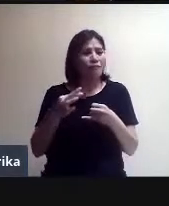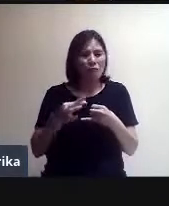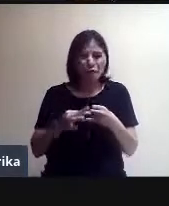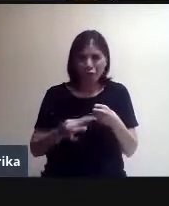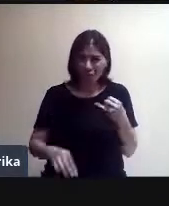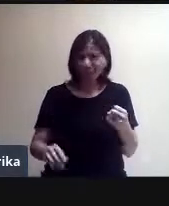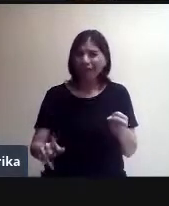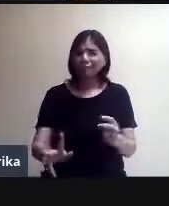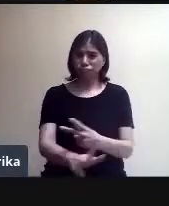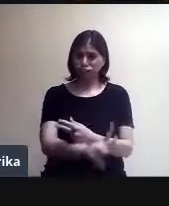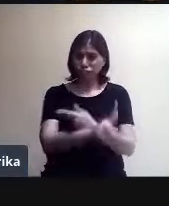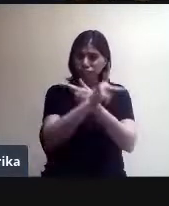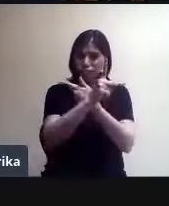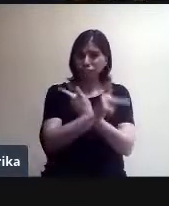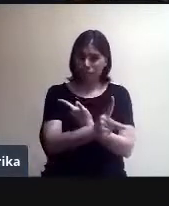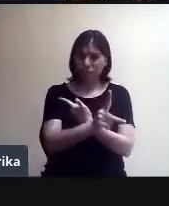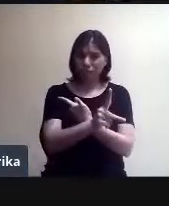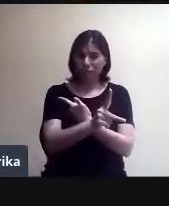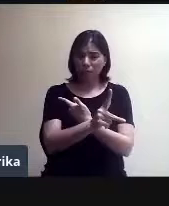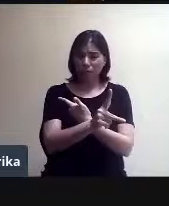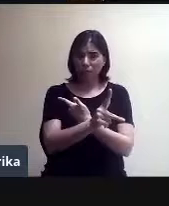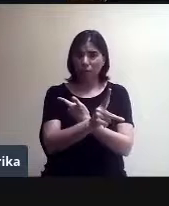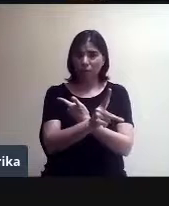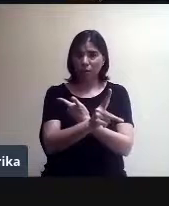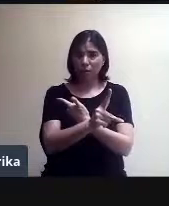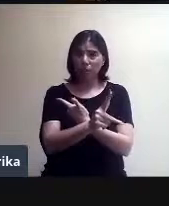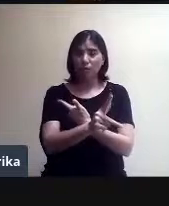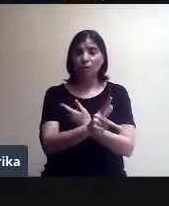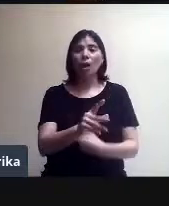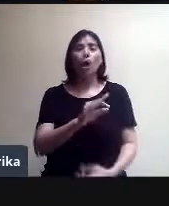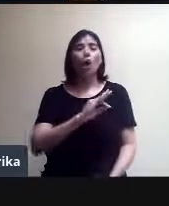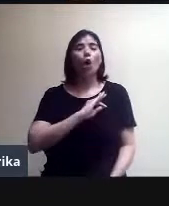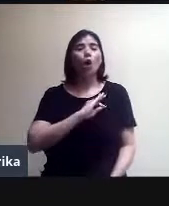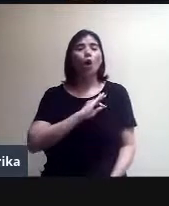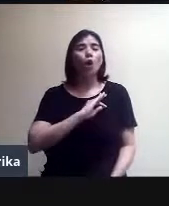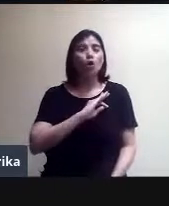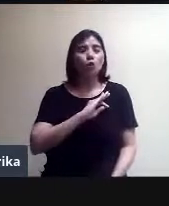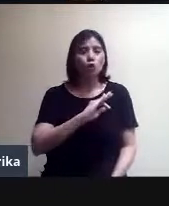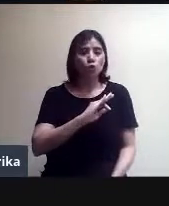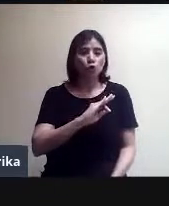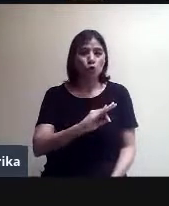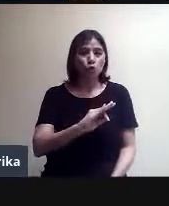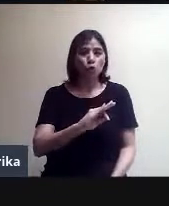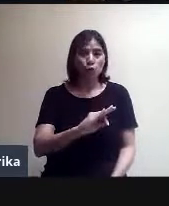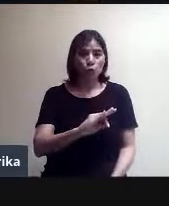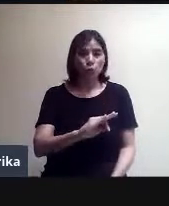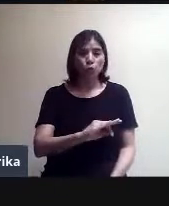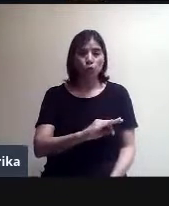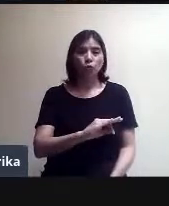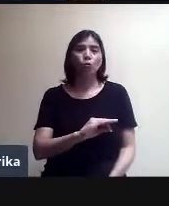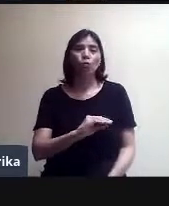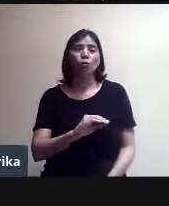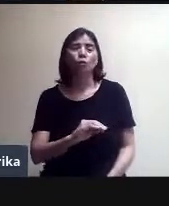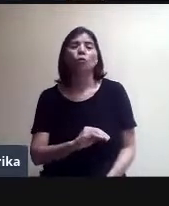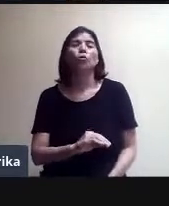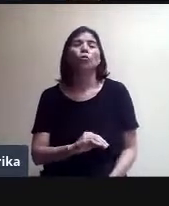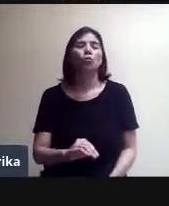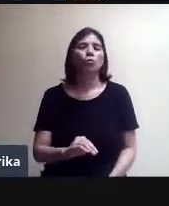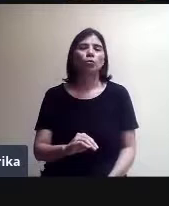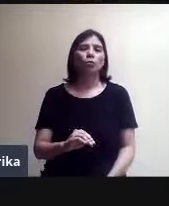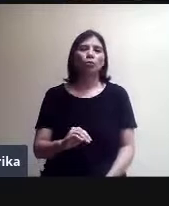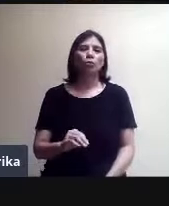sesión solo va a tener disponible la grabación, el mismo convocante.